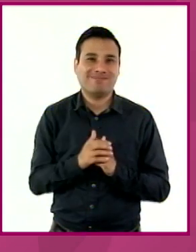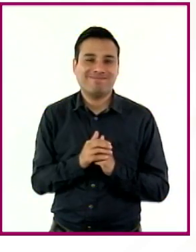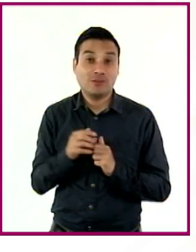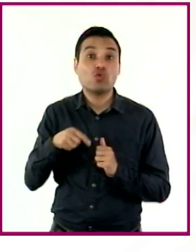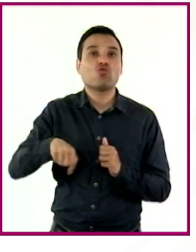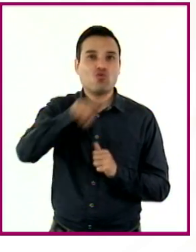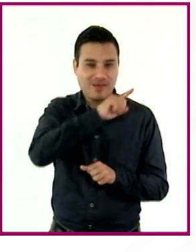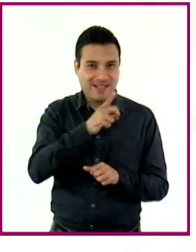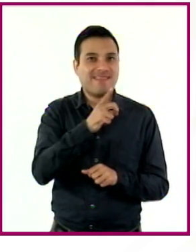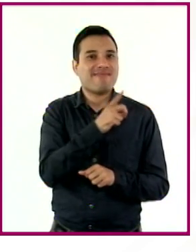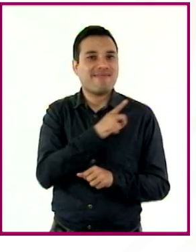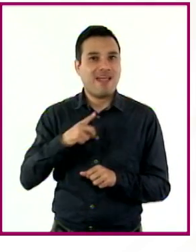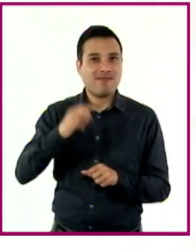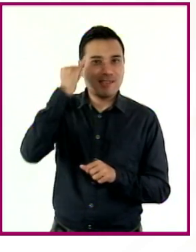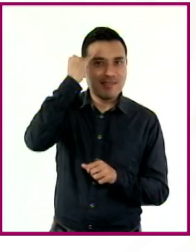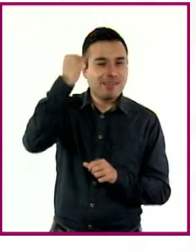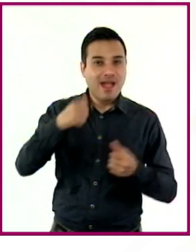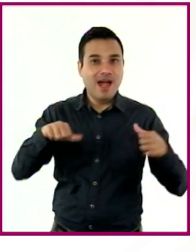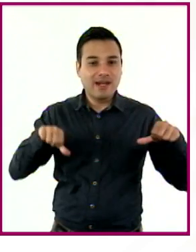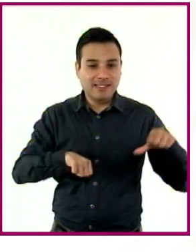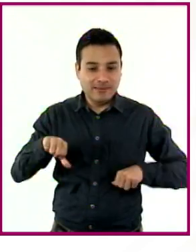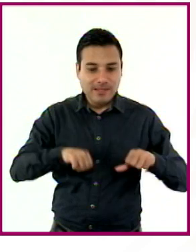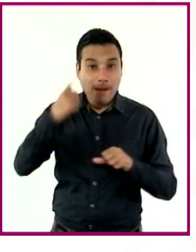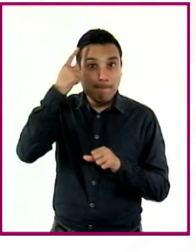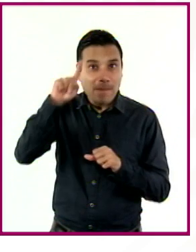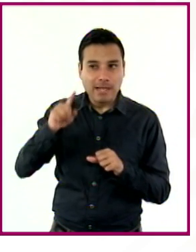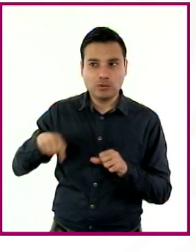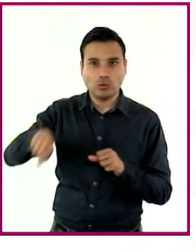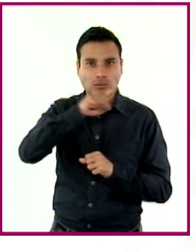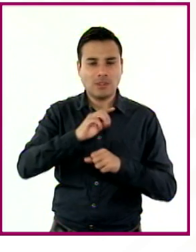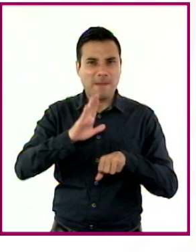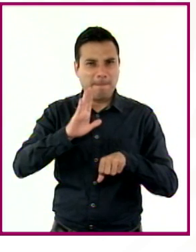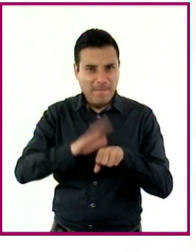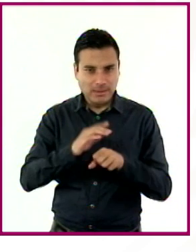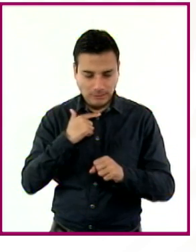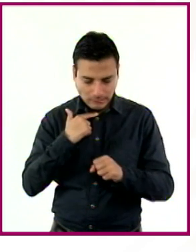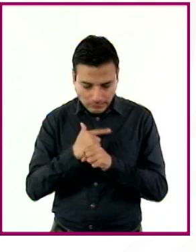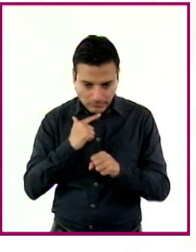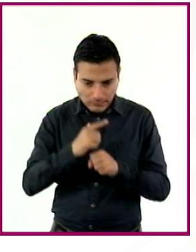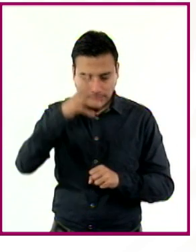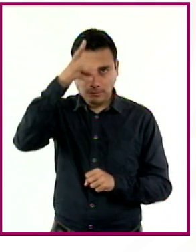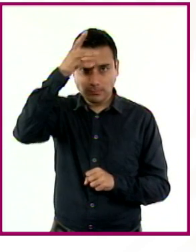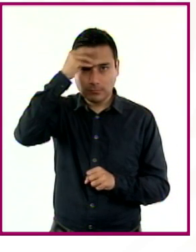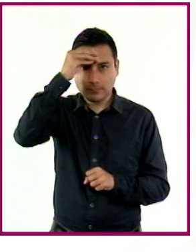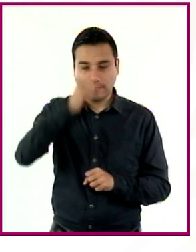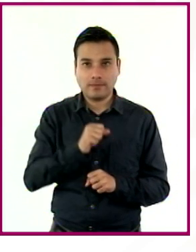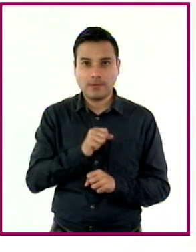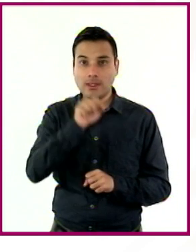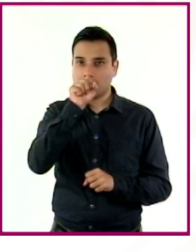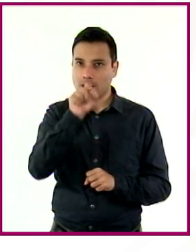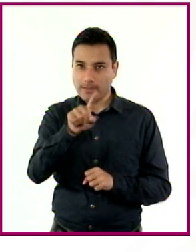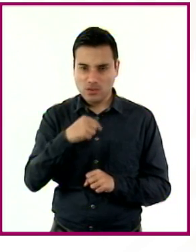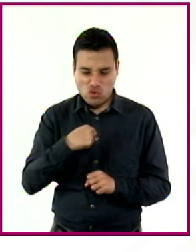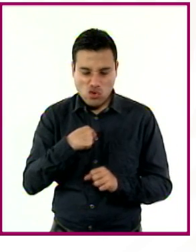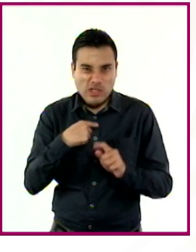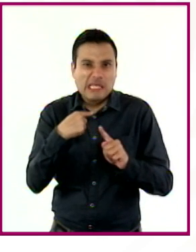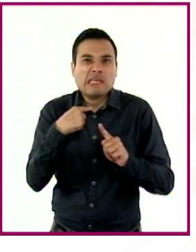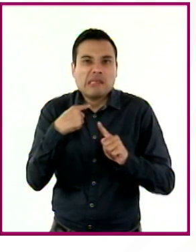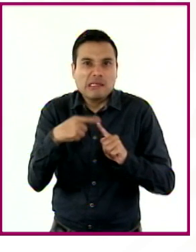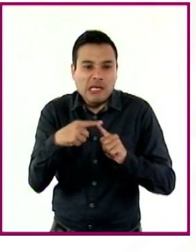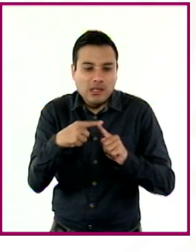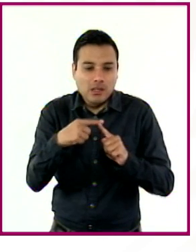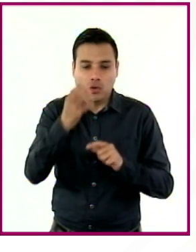implementen actividades para el desarrollo del autoconocimiento, el autorreconocimiento, la autovaloración,